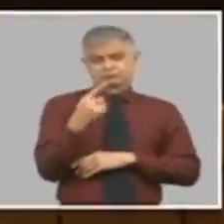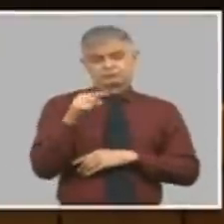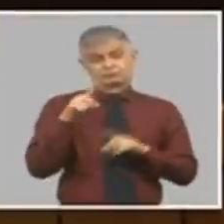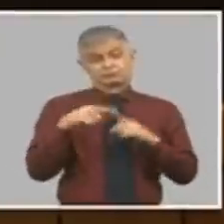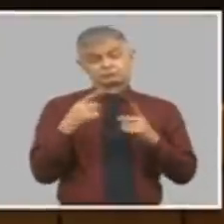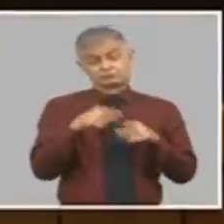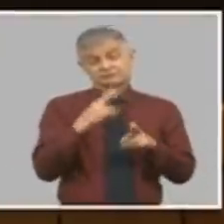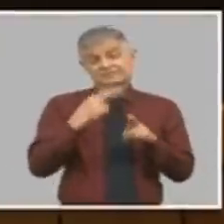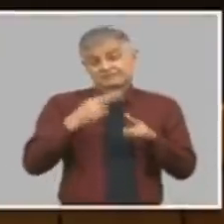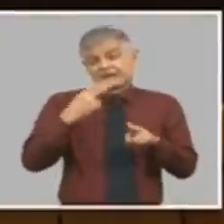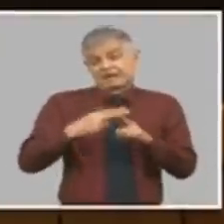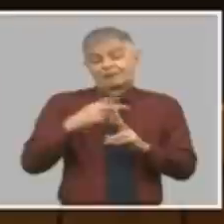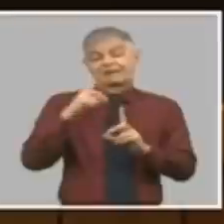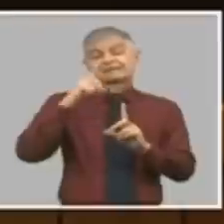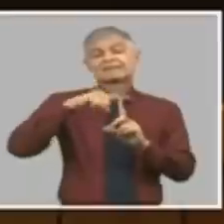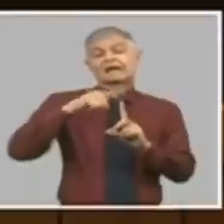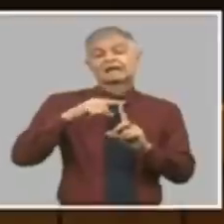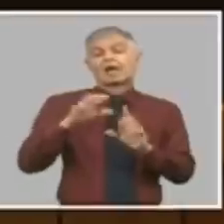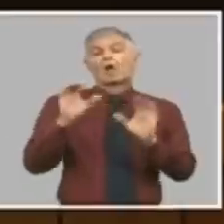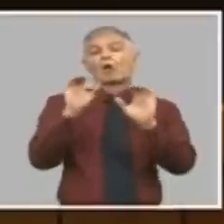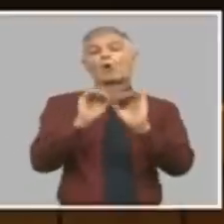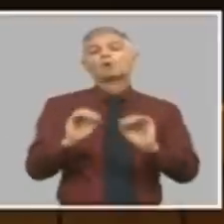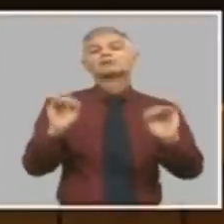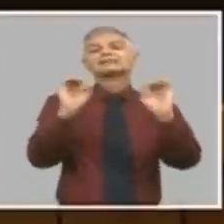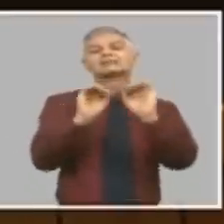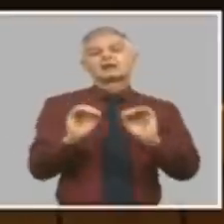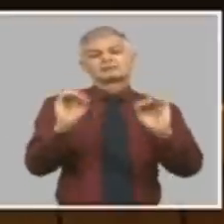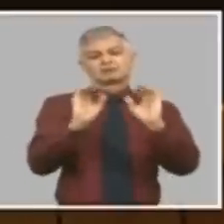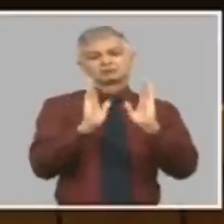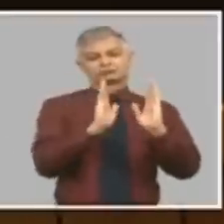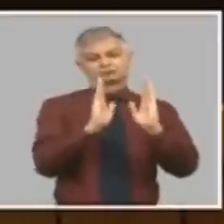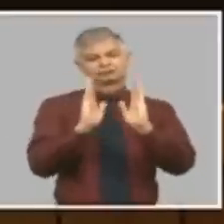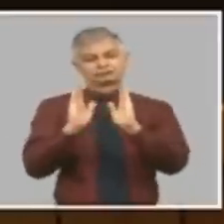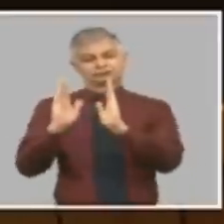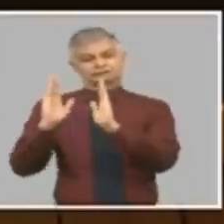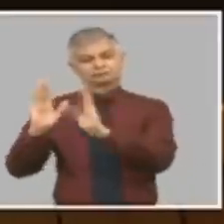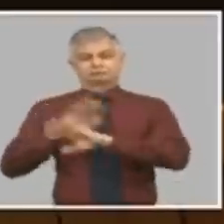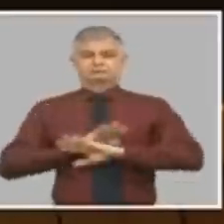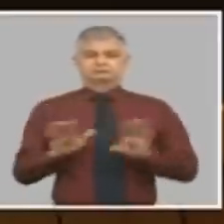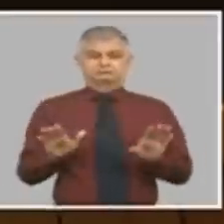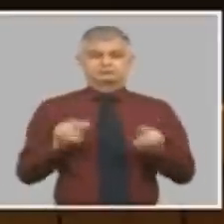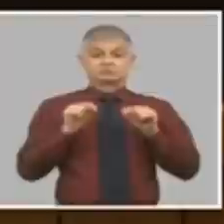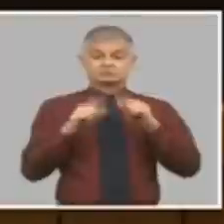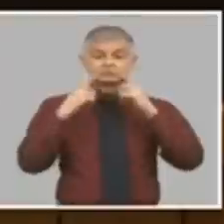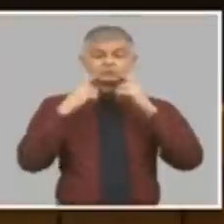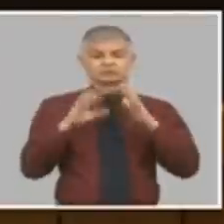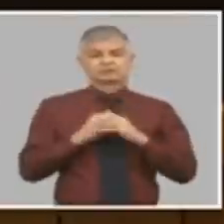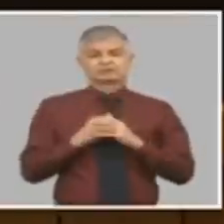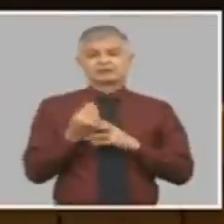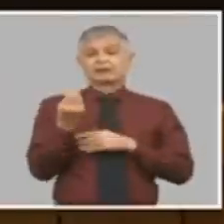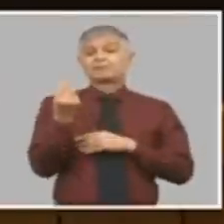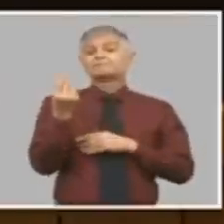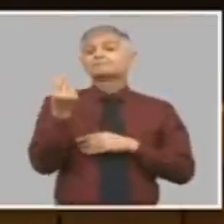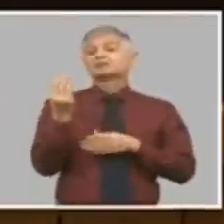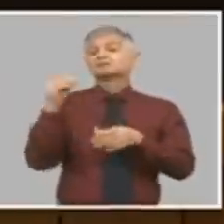tarea ordenamiento. Son un grupo de conceptos importantes. Fíjense, el presupuesto del Estado